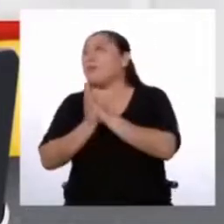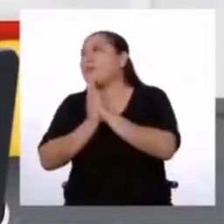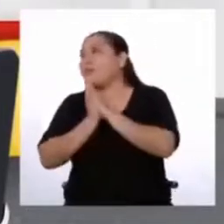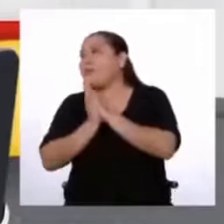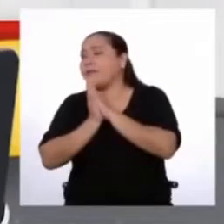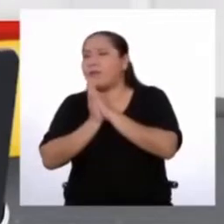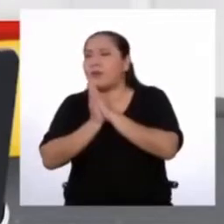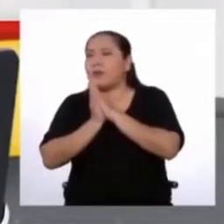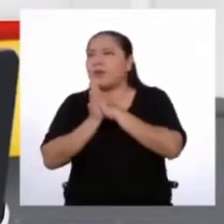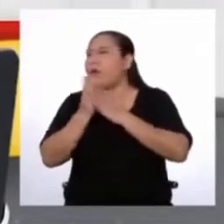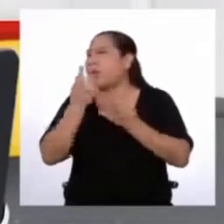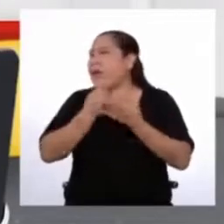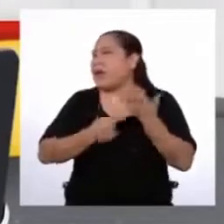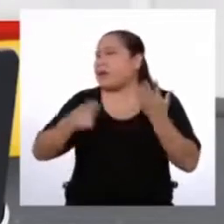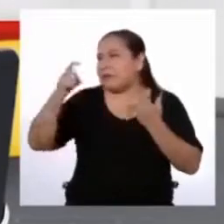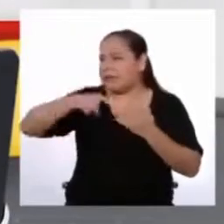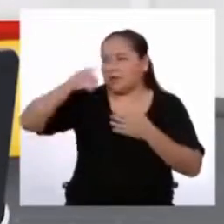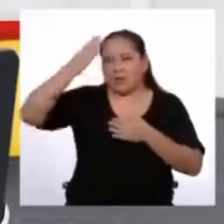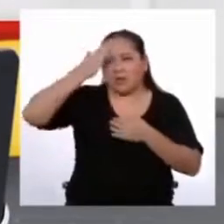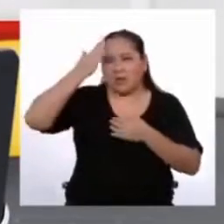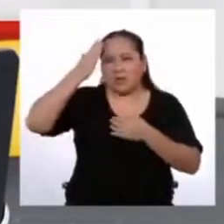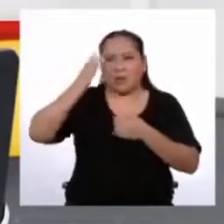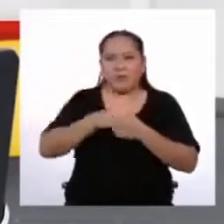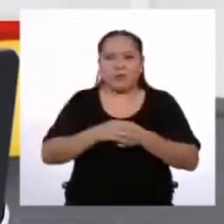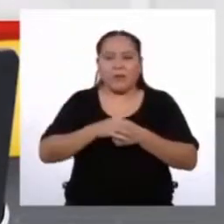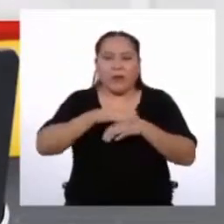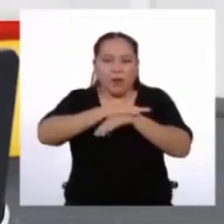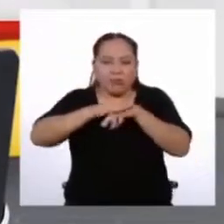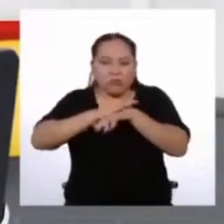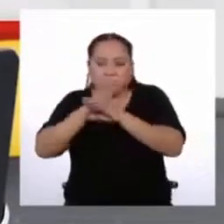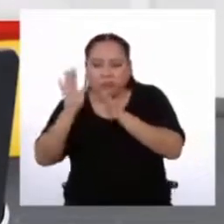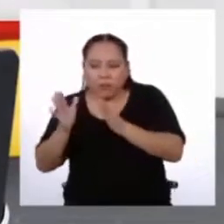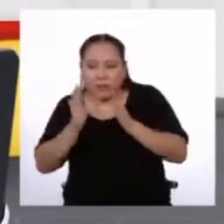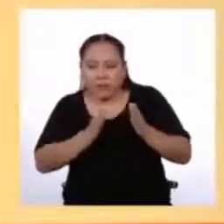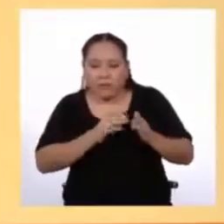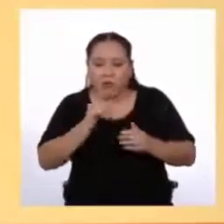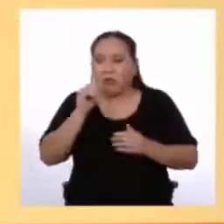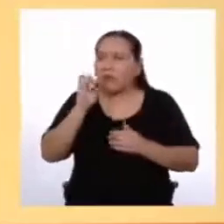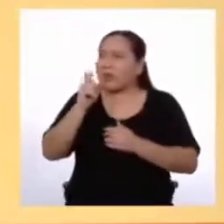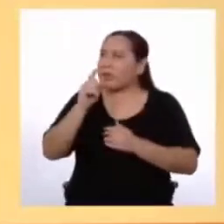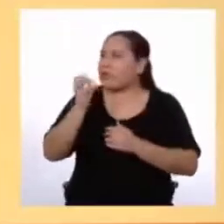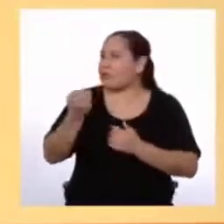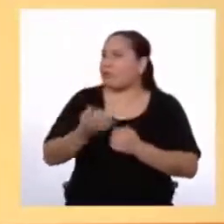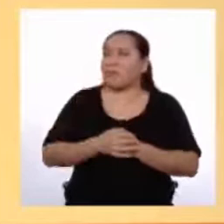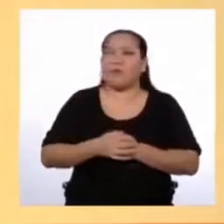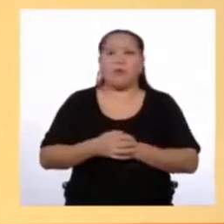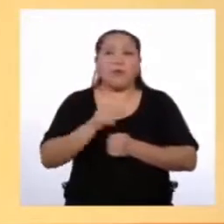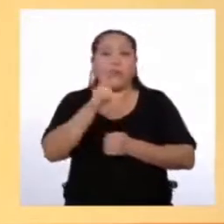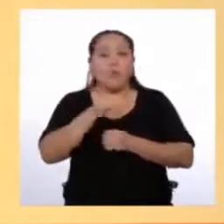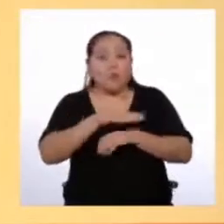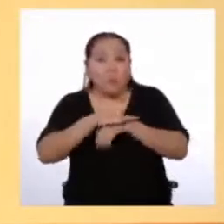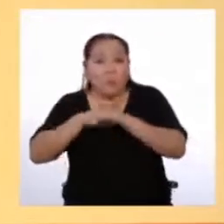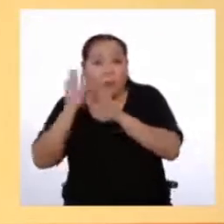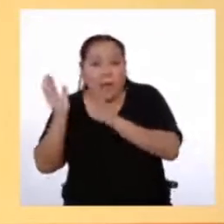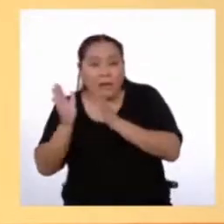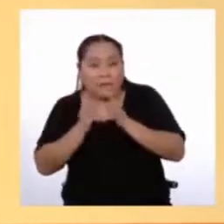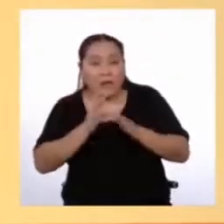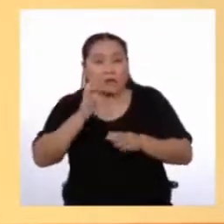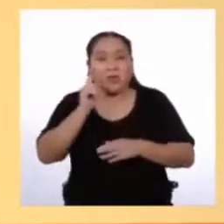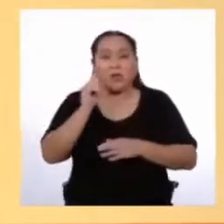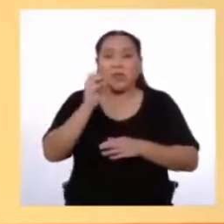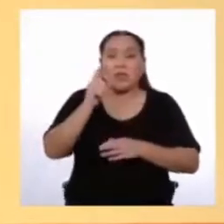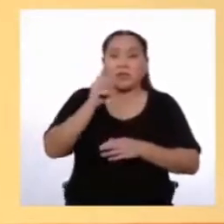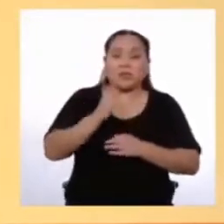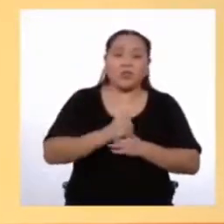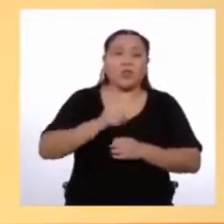¿Qué debo tener en cuenta Para planificar Un texto? Para planificar Un texto Es necesario Que